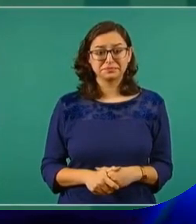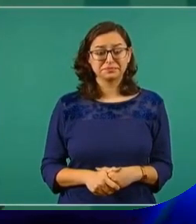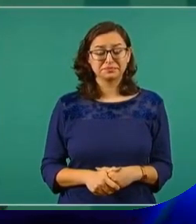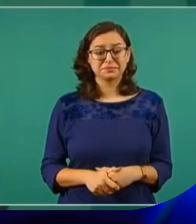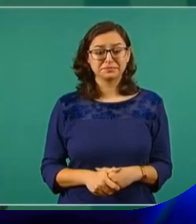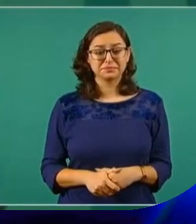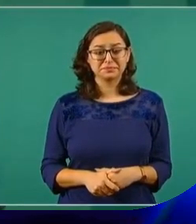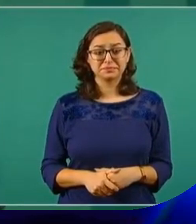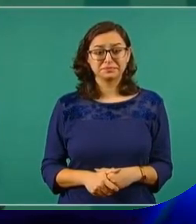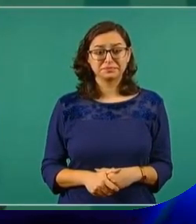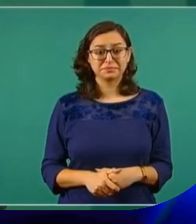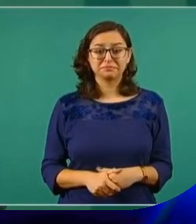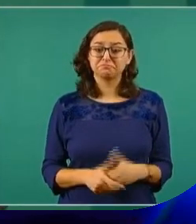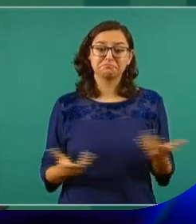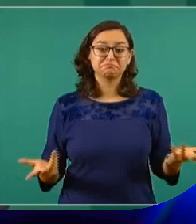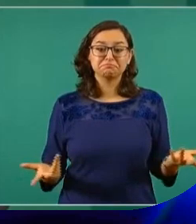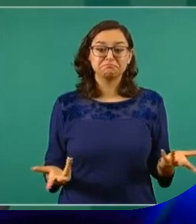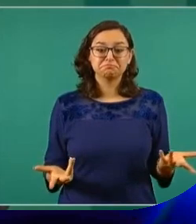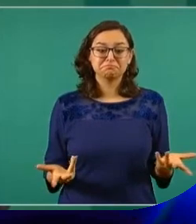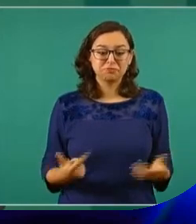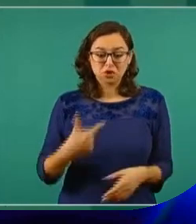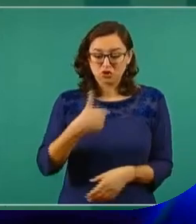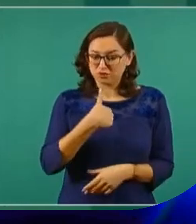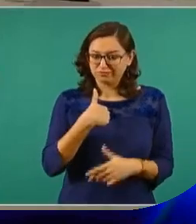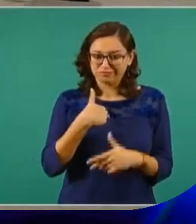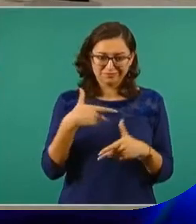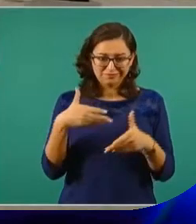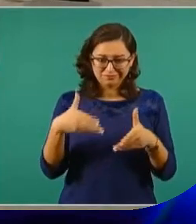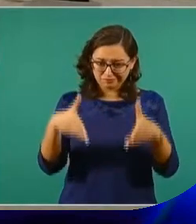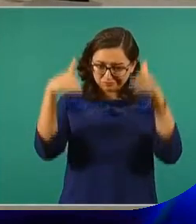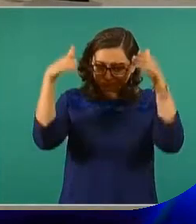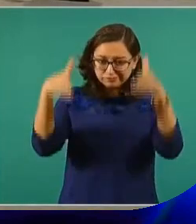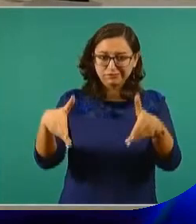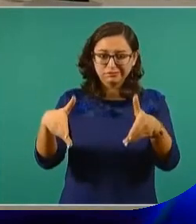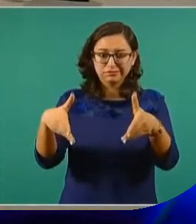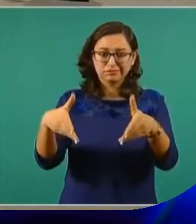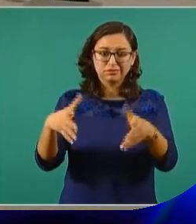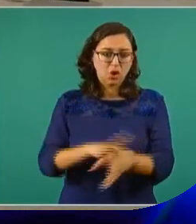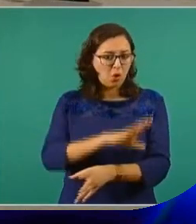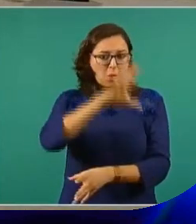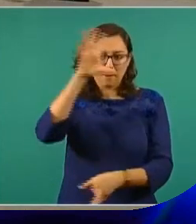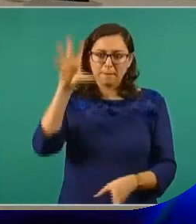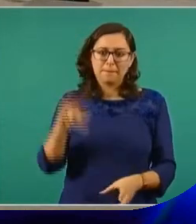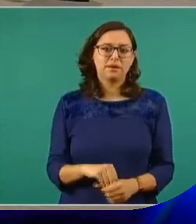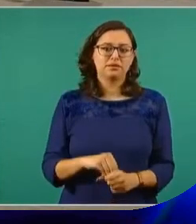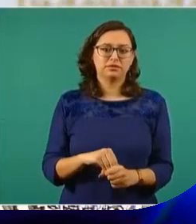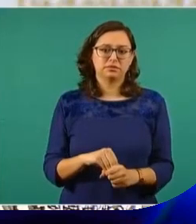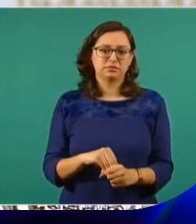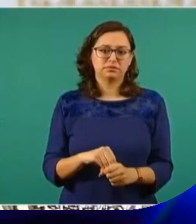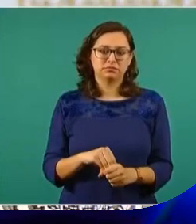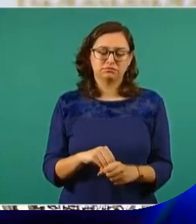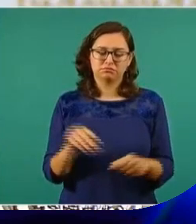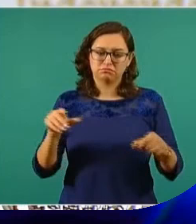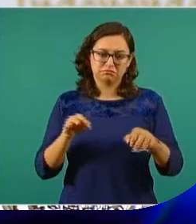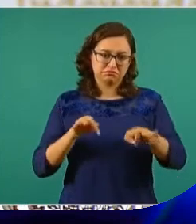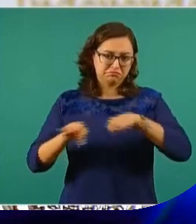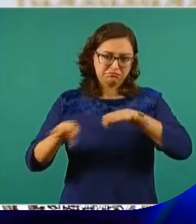Yo estoy entregado por completo a la causa